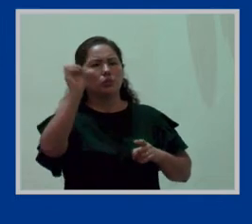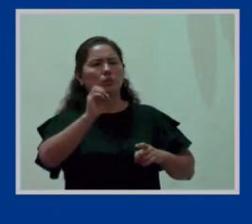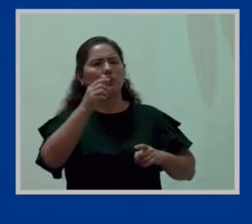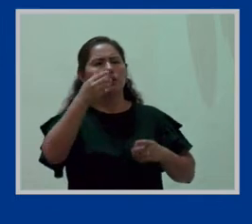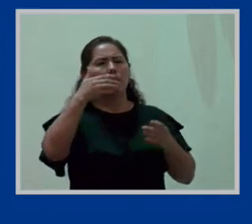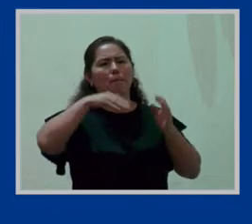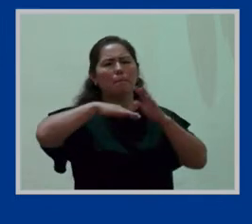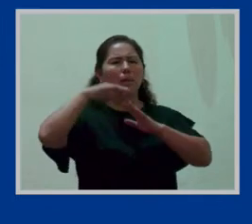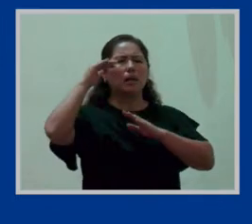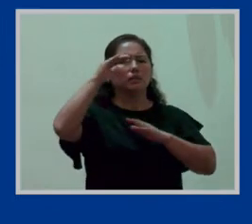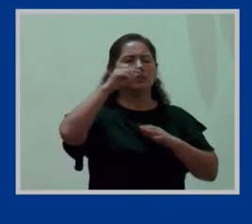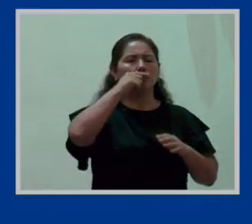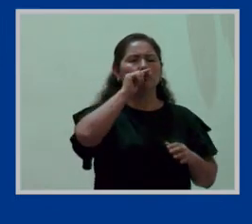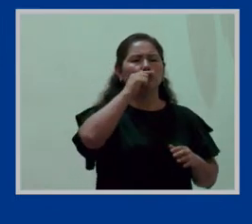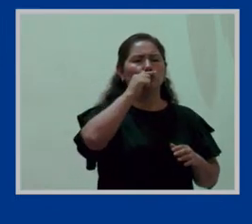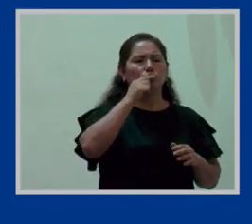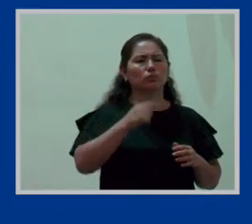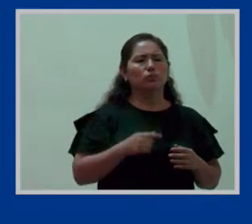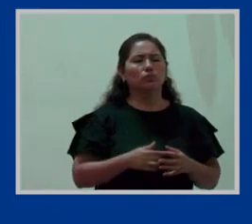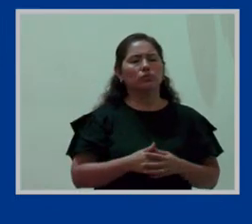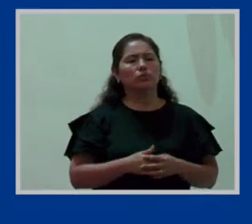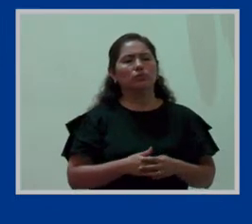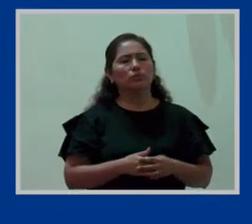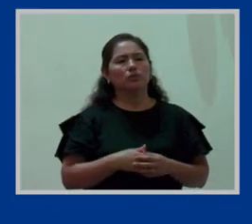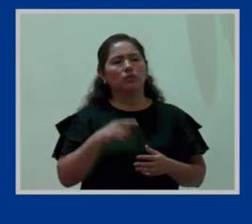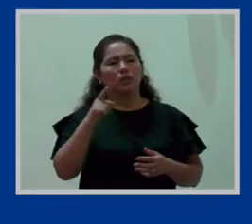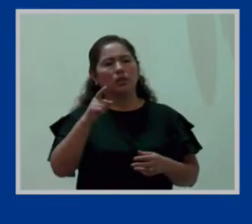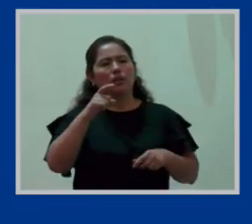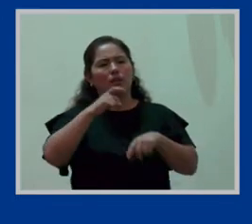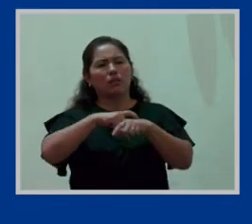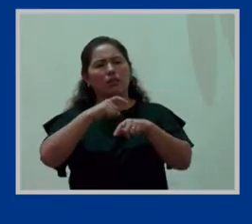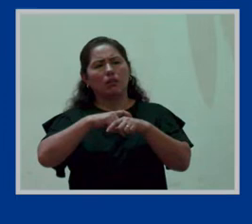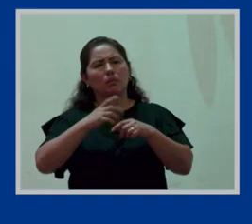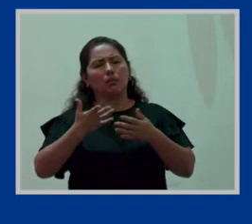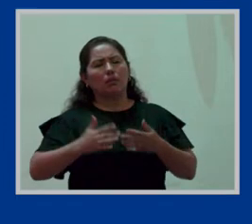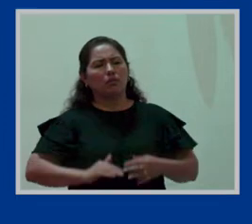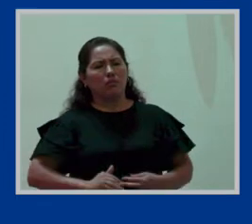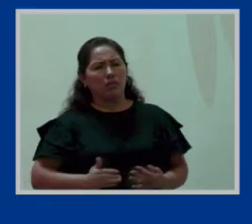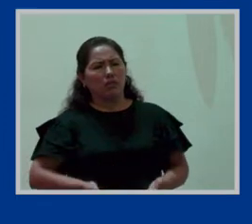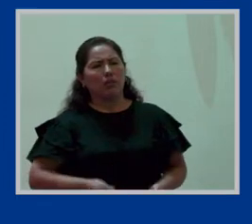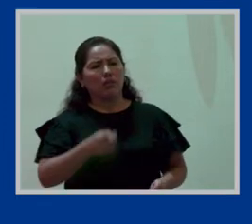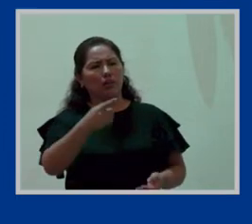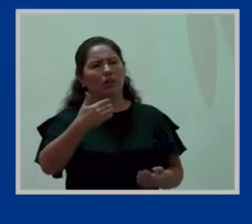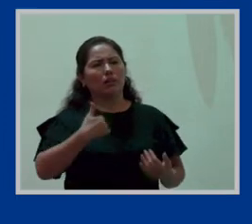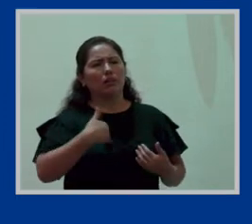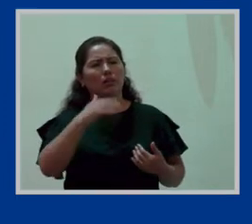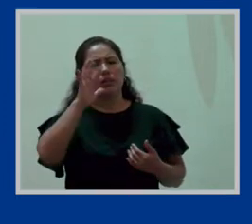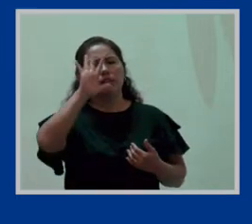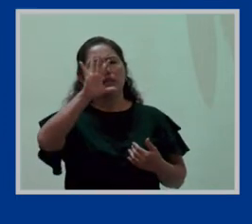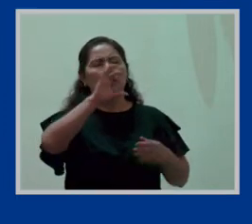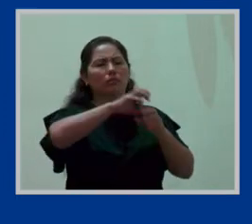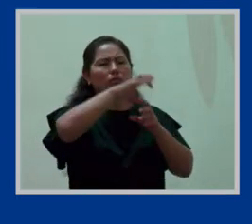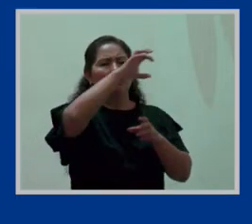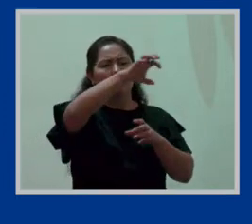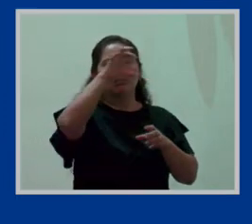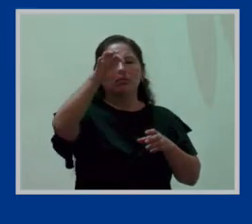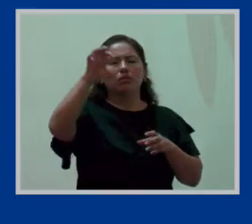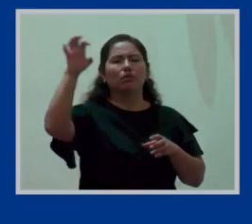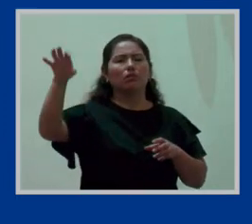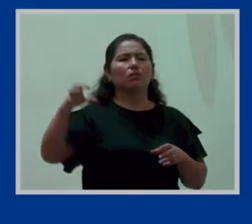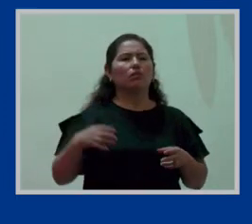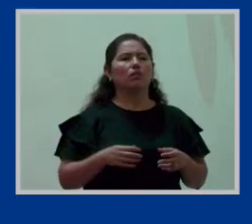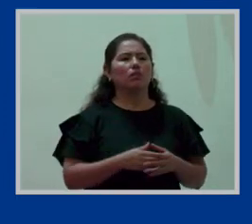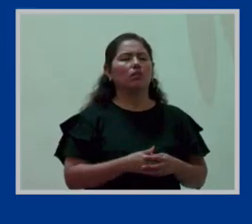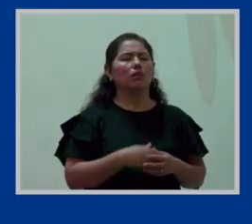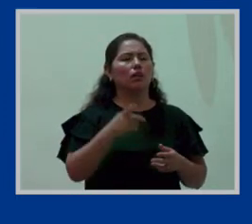tiene de mil en el empleador tiene cinco sedes y en las cinco sedes paga los 20